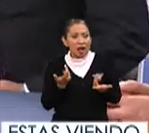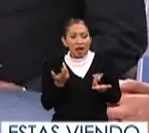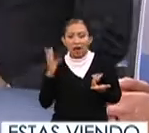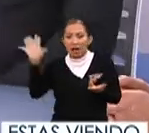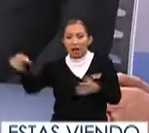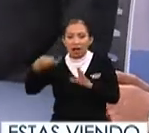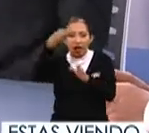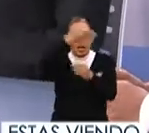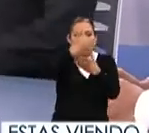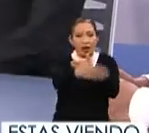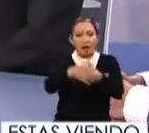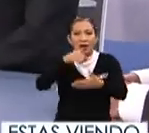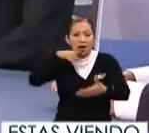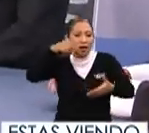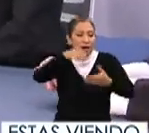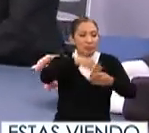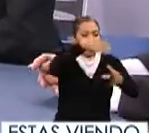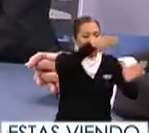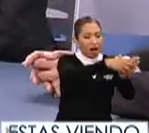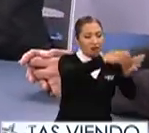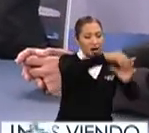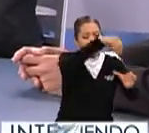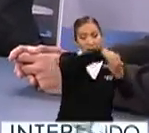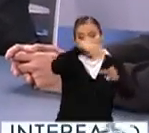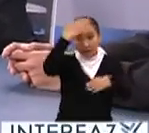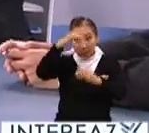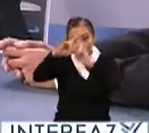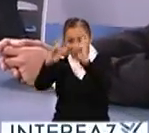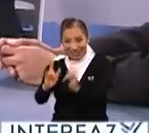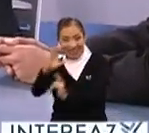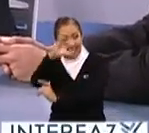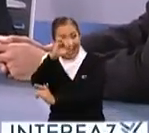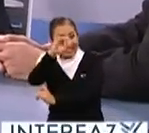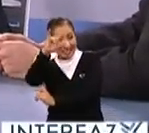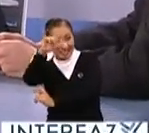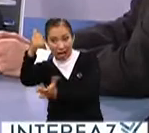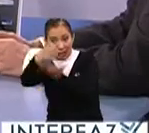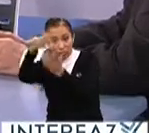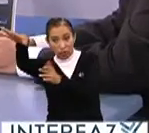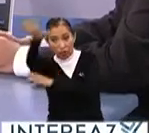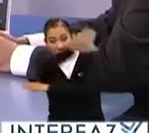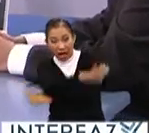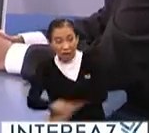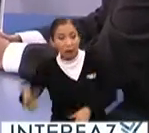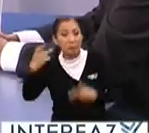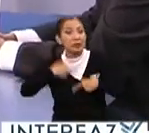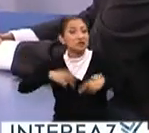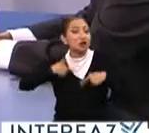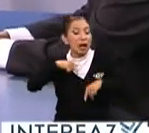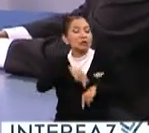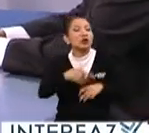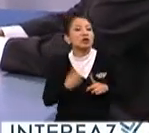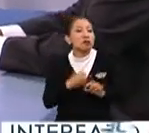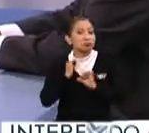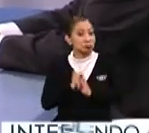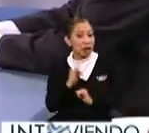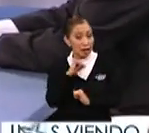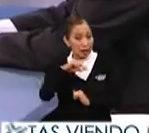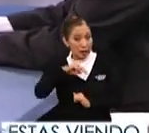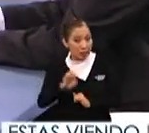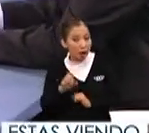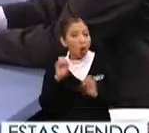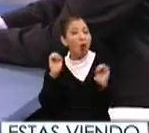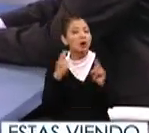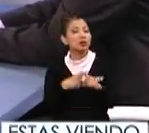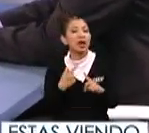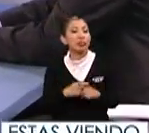La de los sobres a las urnas, de las urnas, porque sabemos que las casillas aquí, bueno, en todo el país, son ciudadanos. ¿Esto lo harán funcionarios del Instituto Electoral